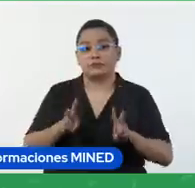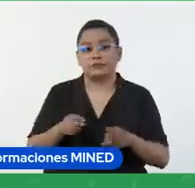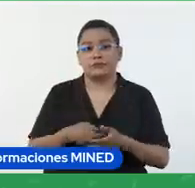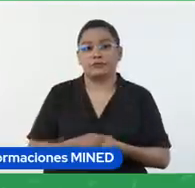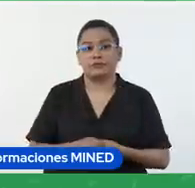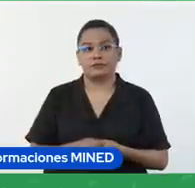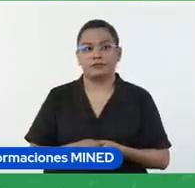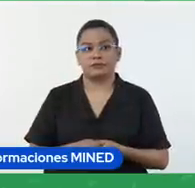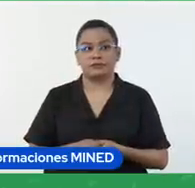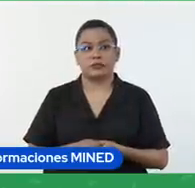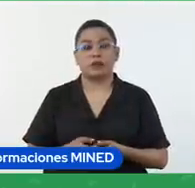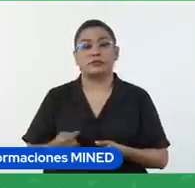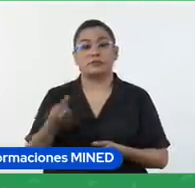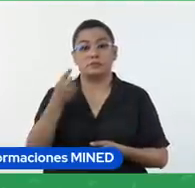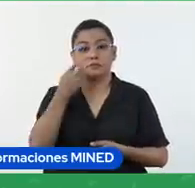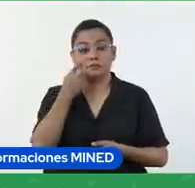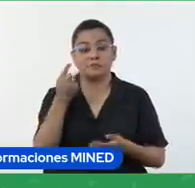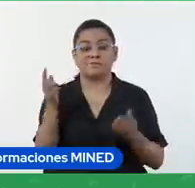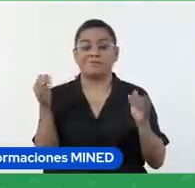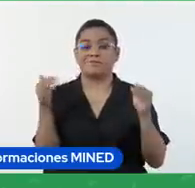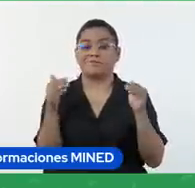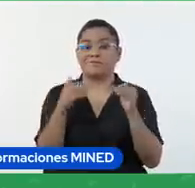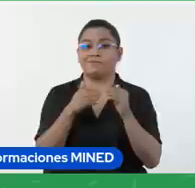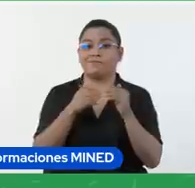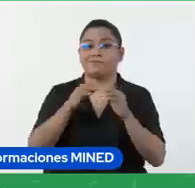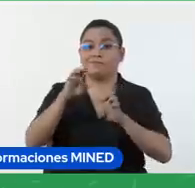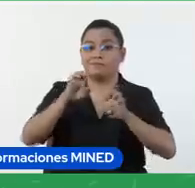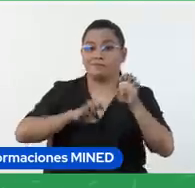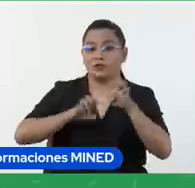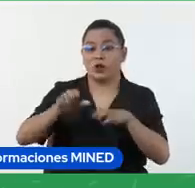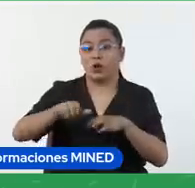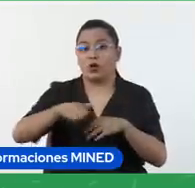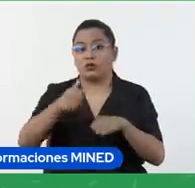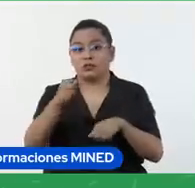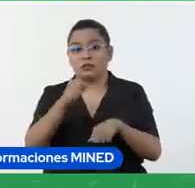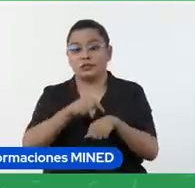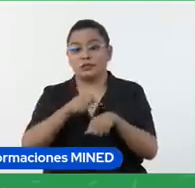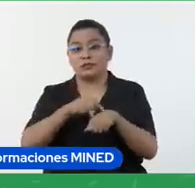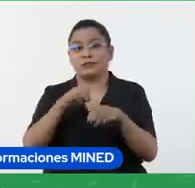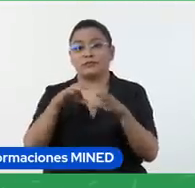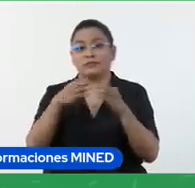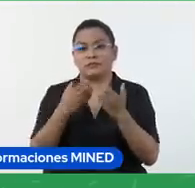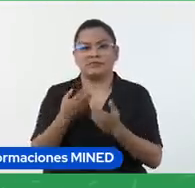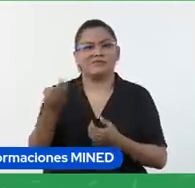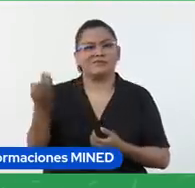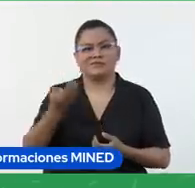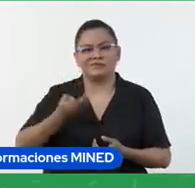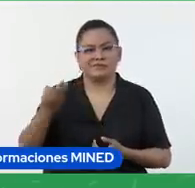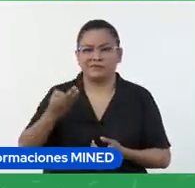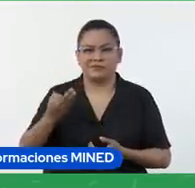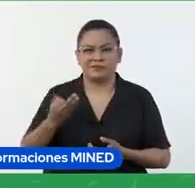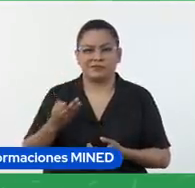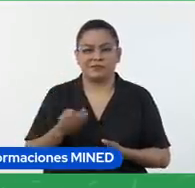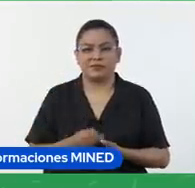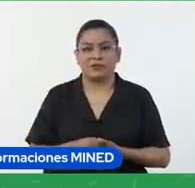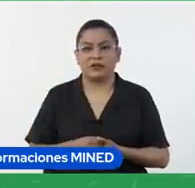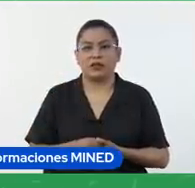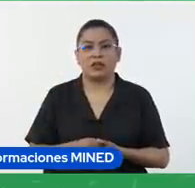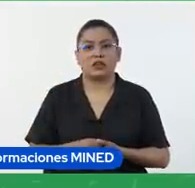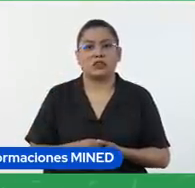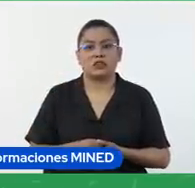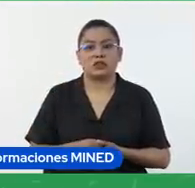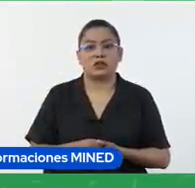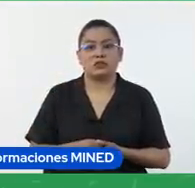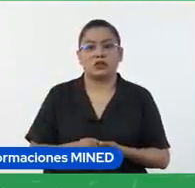para que vean cómo también se pueden evaluar otros momentos de la clase y sin necesidad de añadir puntaje. Sino